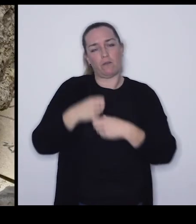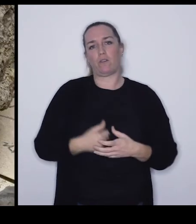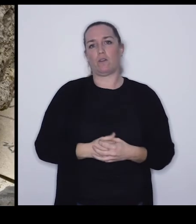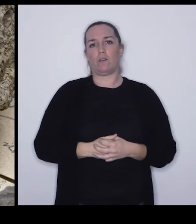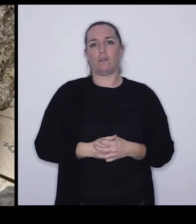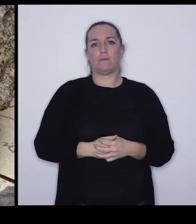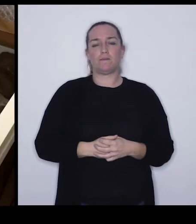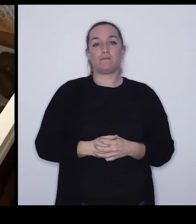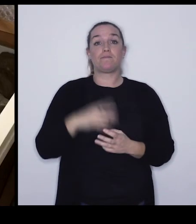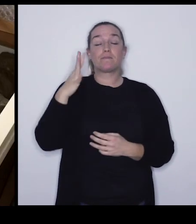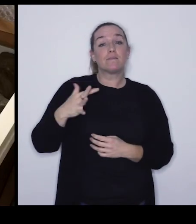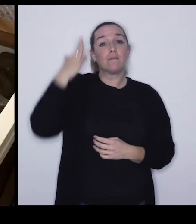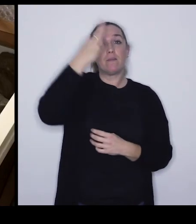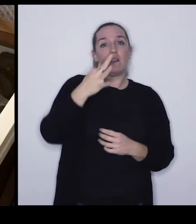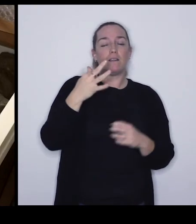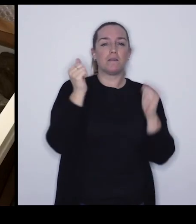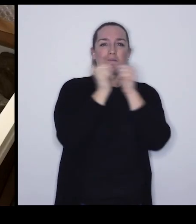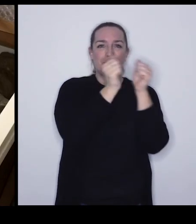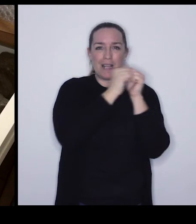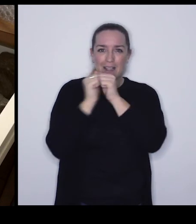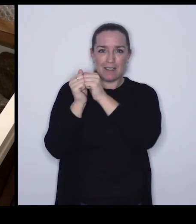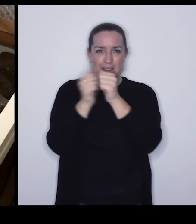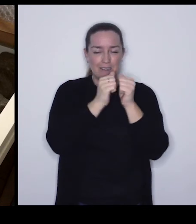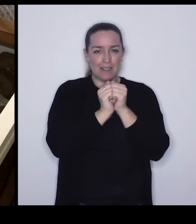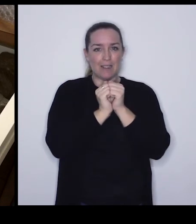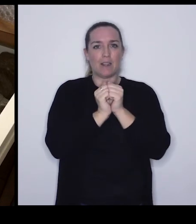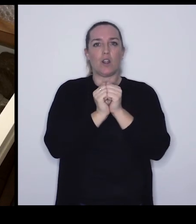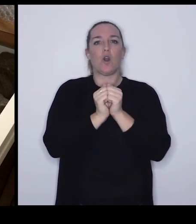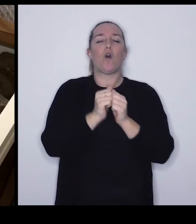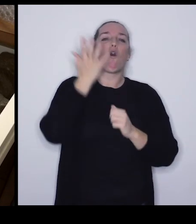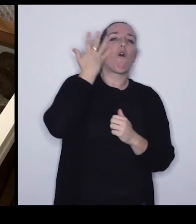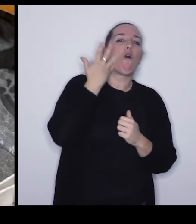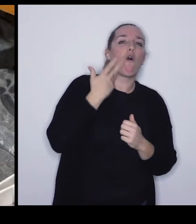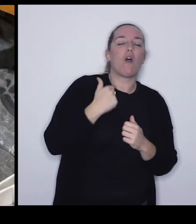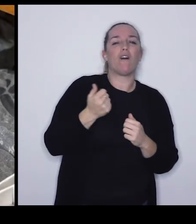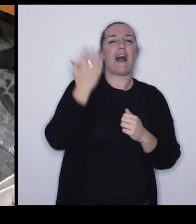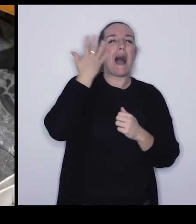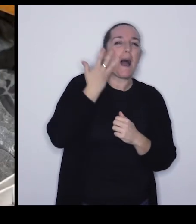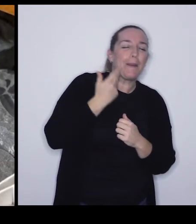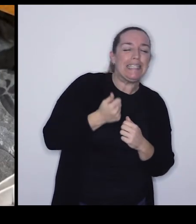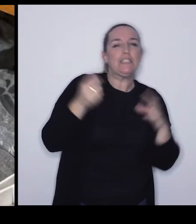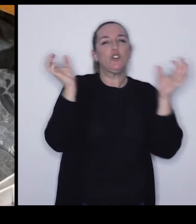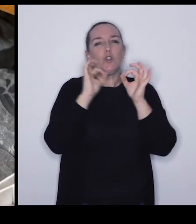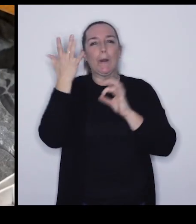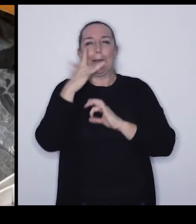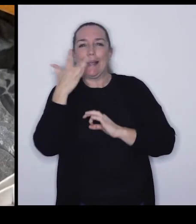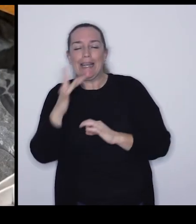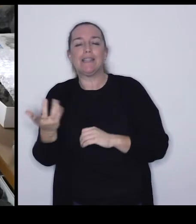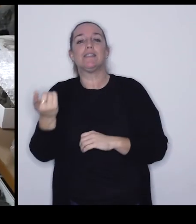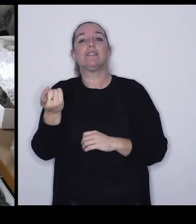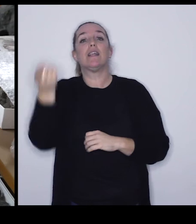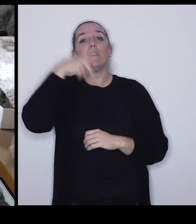...científico importante... ...además de este material... ...de tonos ocres o tonos grisáceos... ...tenemos...